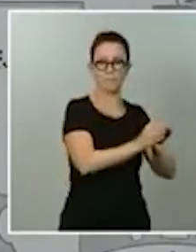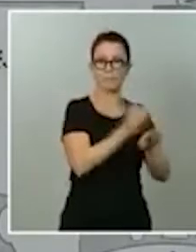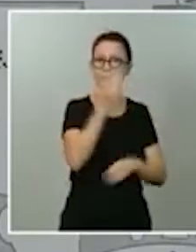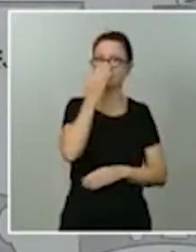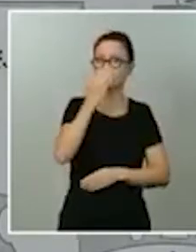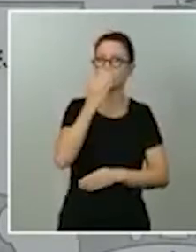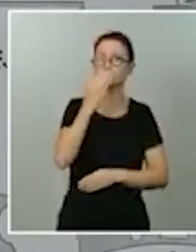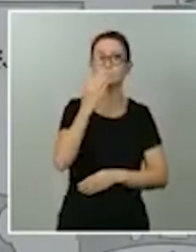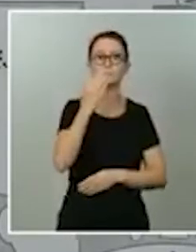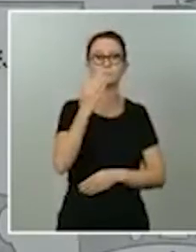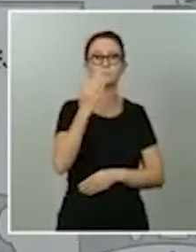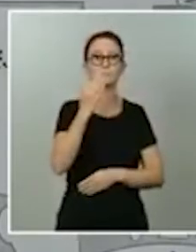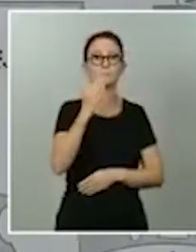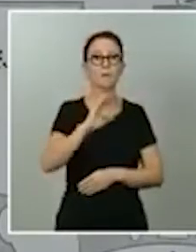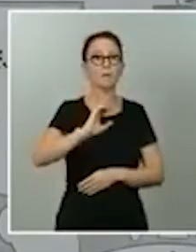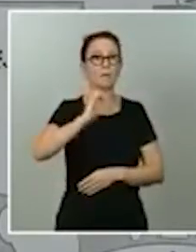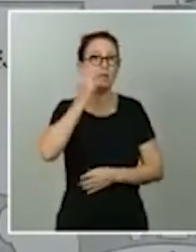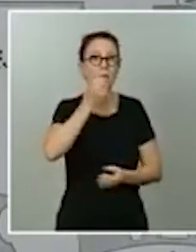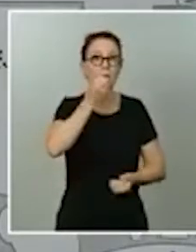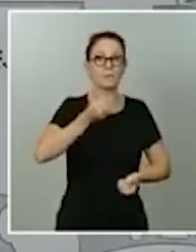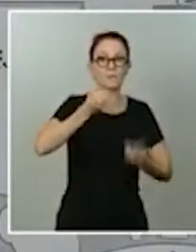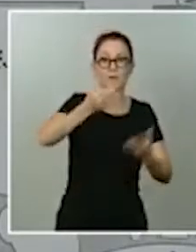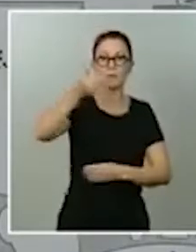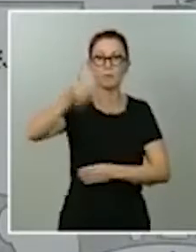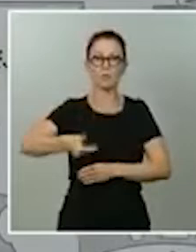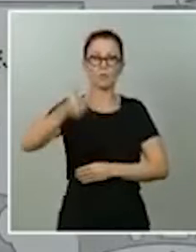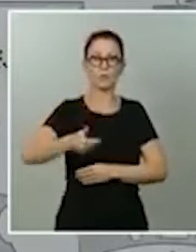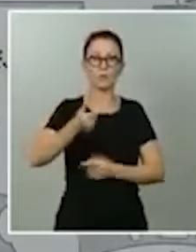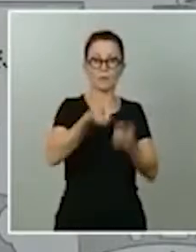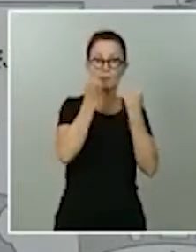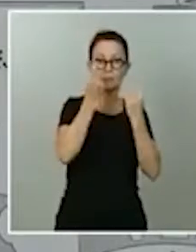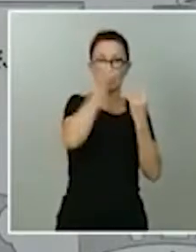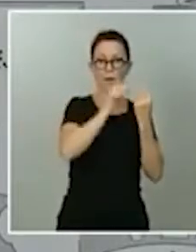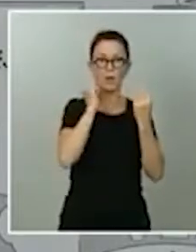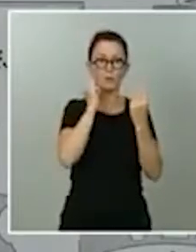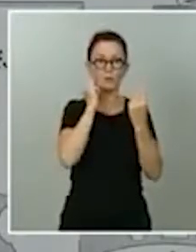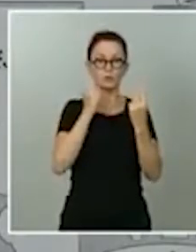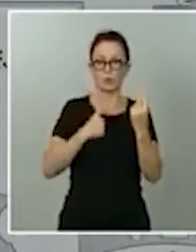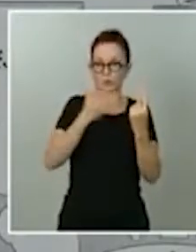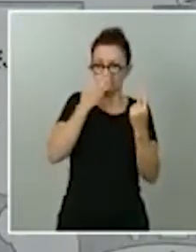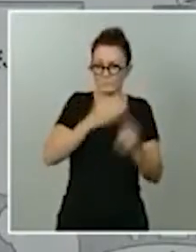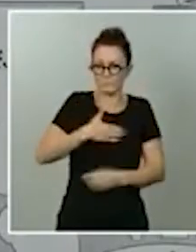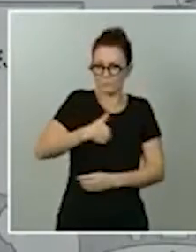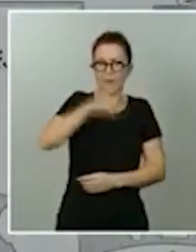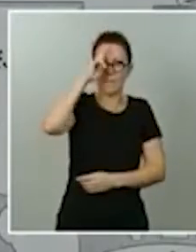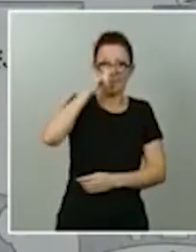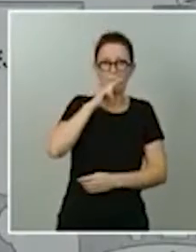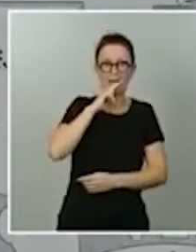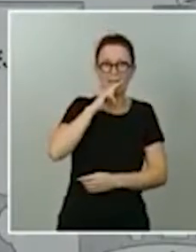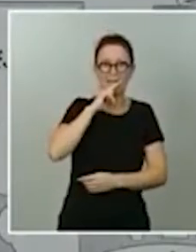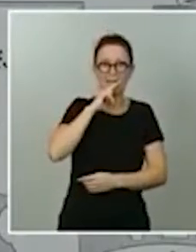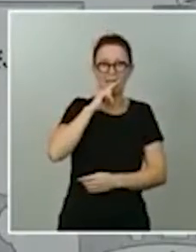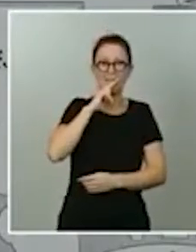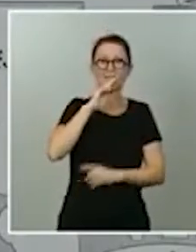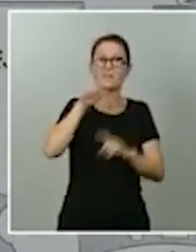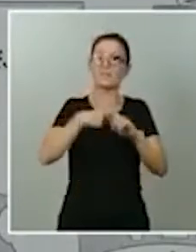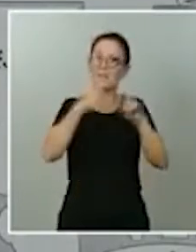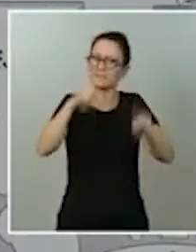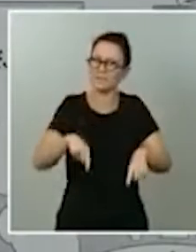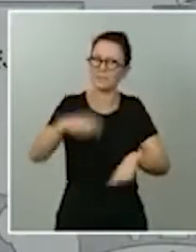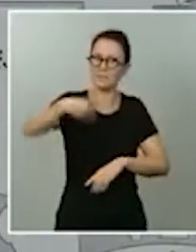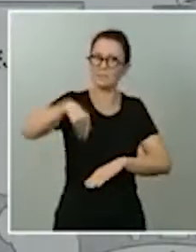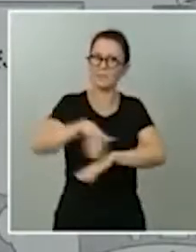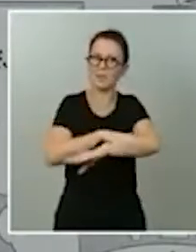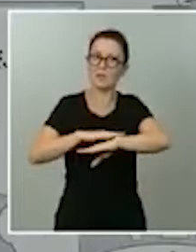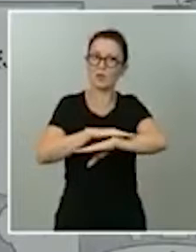los alumnos, las alumnas, y se lo digo como padre, no solamente como presidente del Gobierno, y, sin duda alguna, también la comunidad educativa en su conjunto,